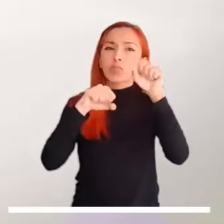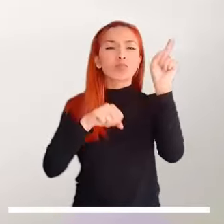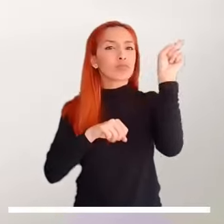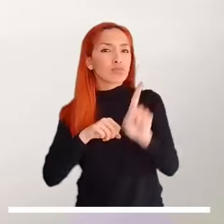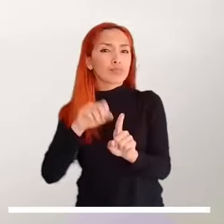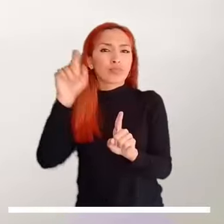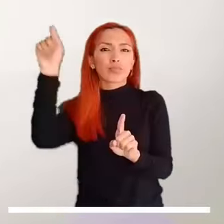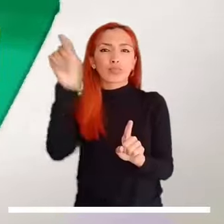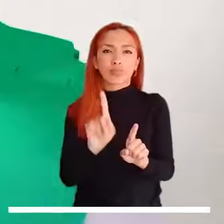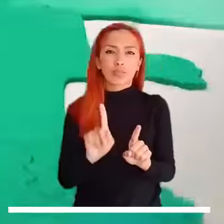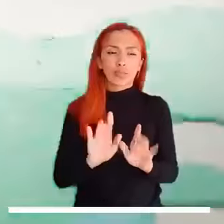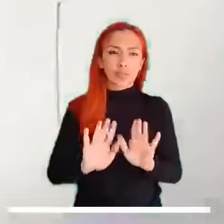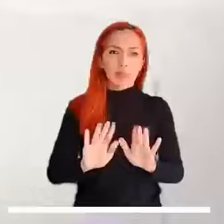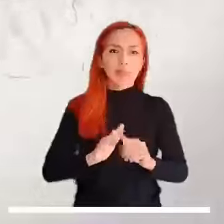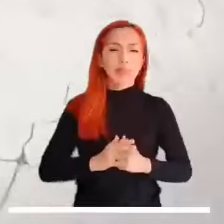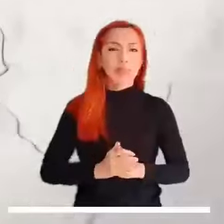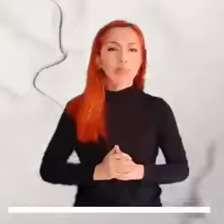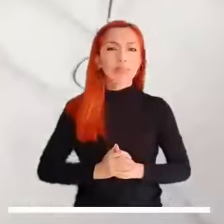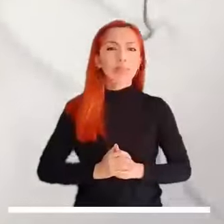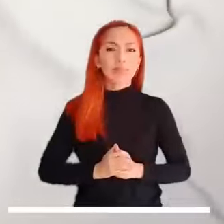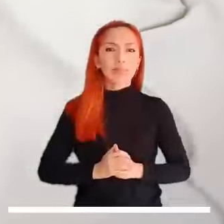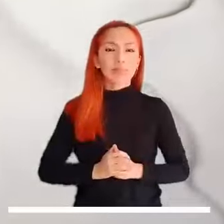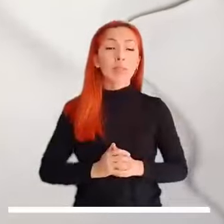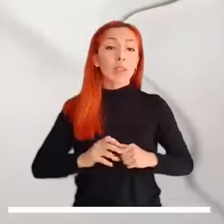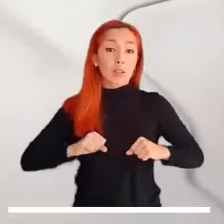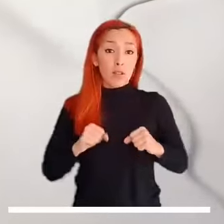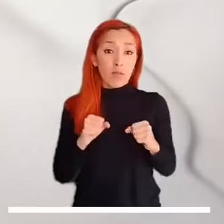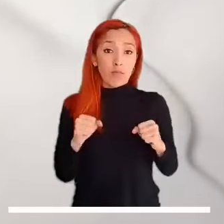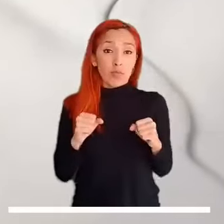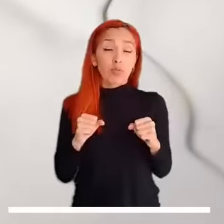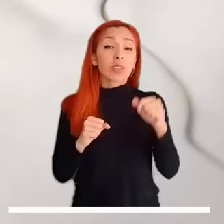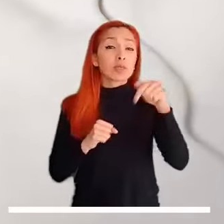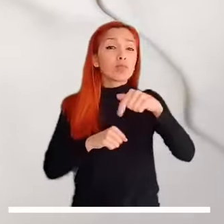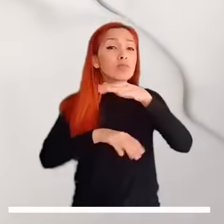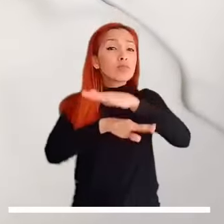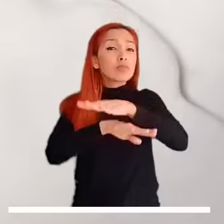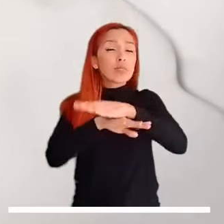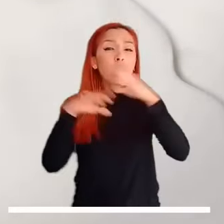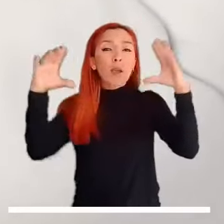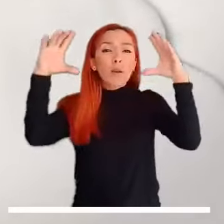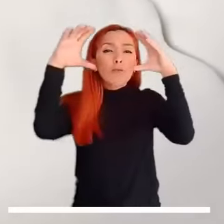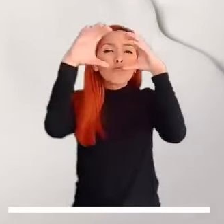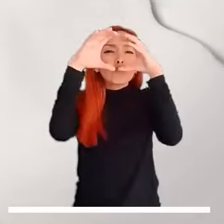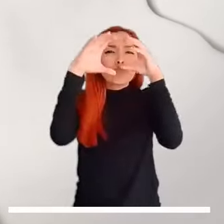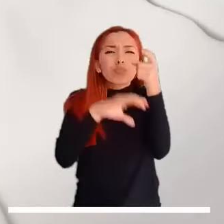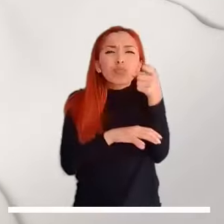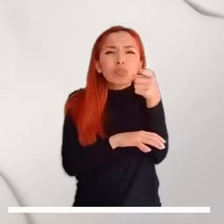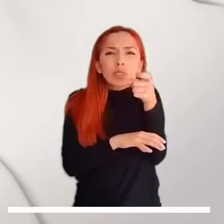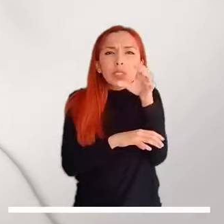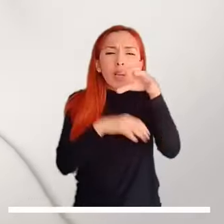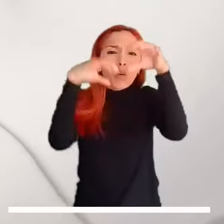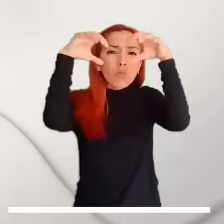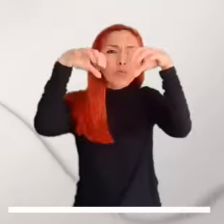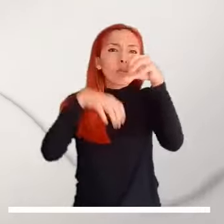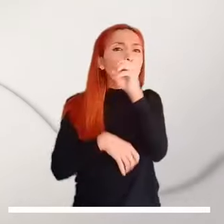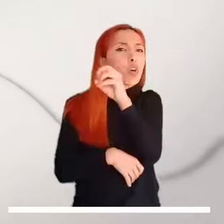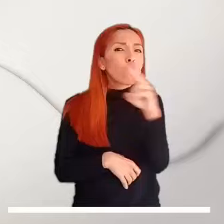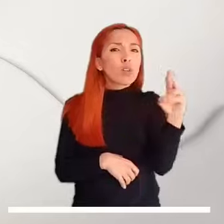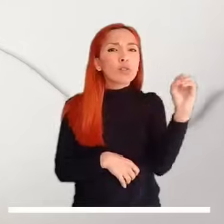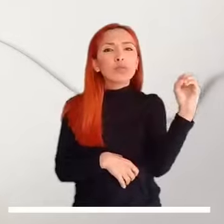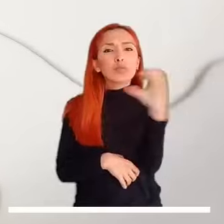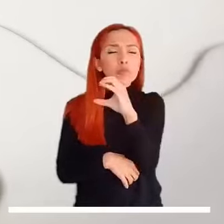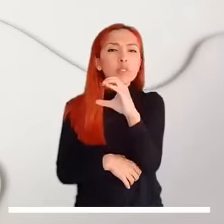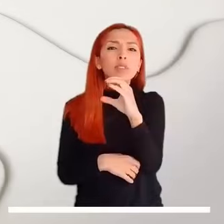descargas eléctricas. La capital se inclina por una tarde gris y con lluvias en el Oriente,